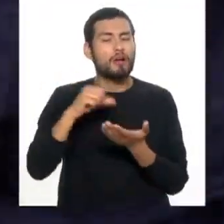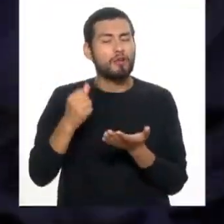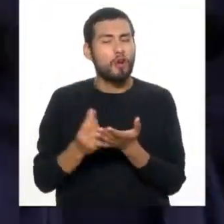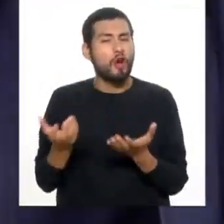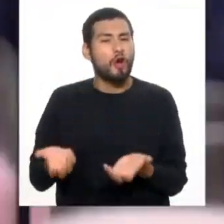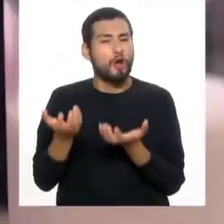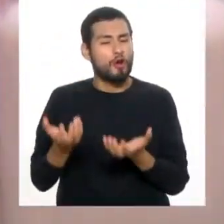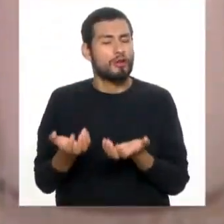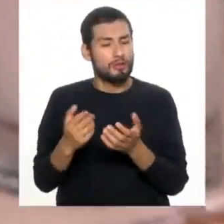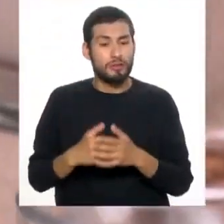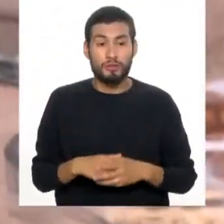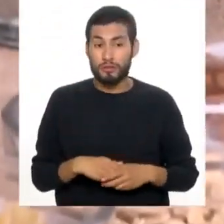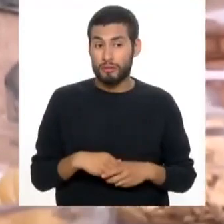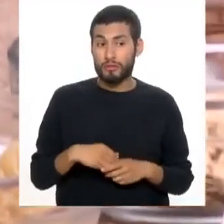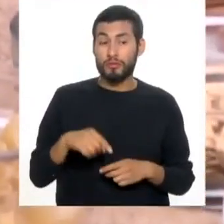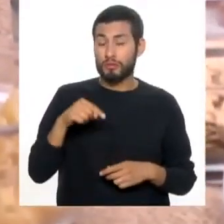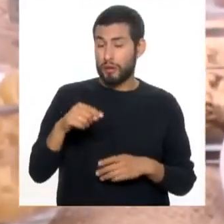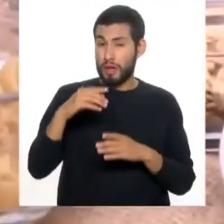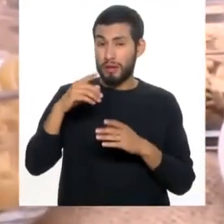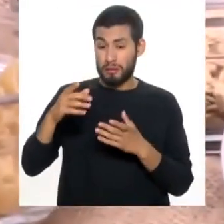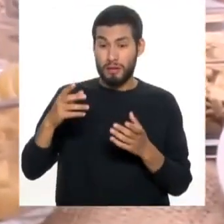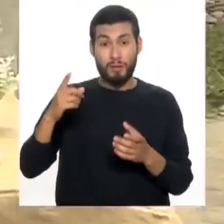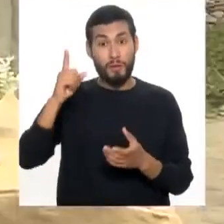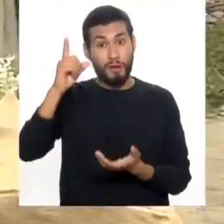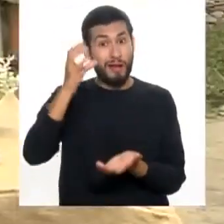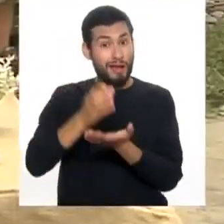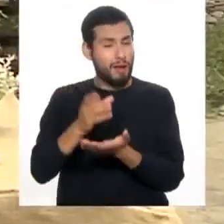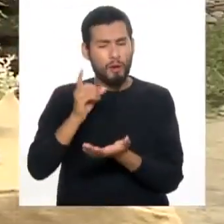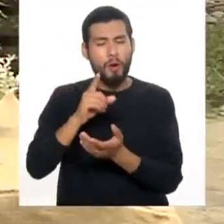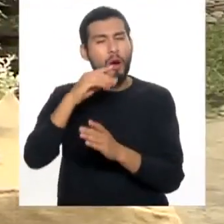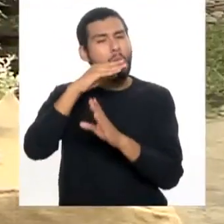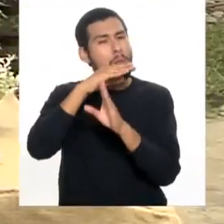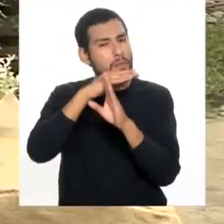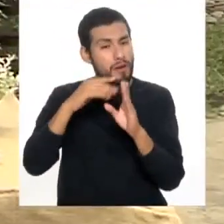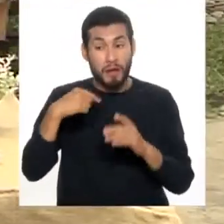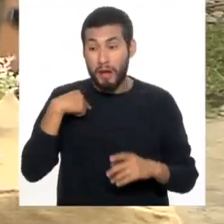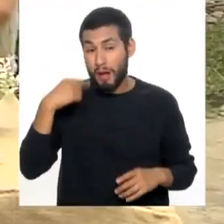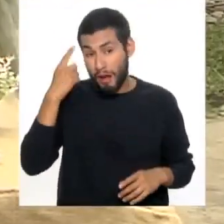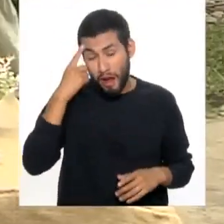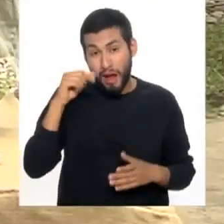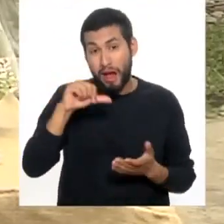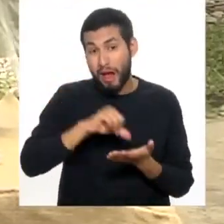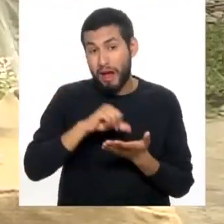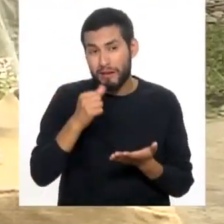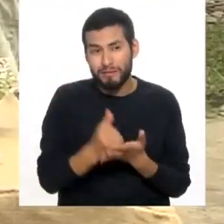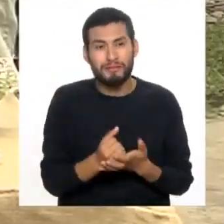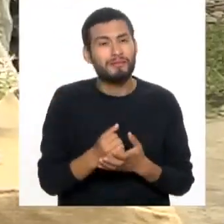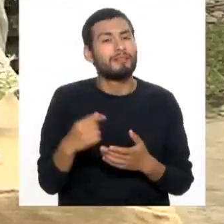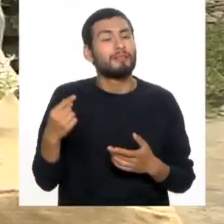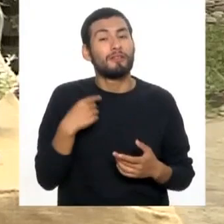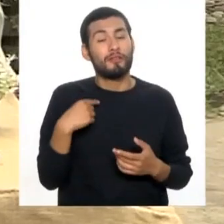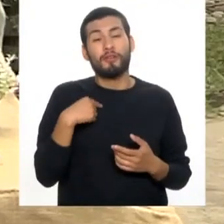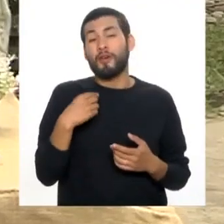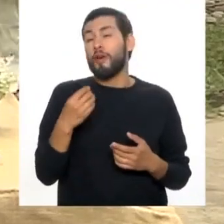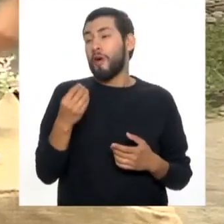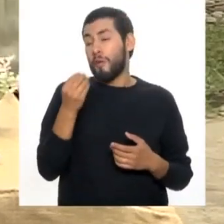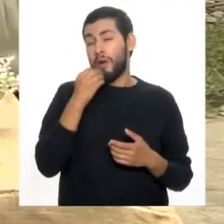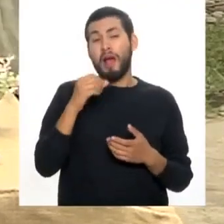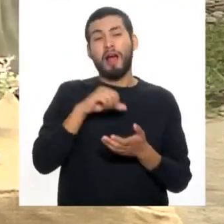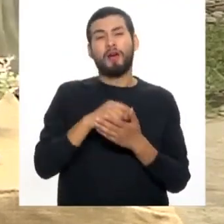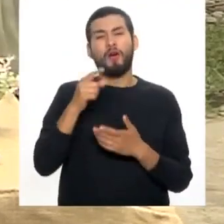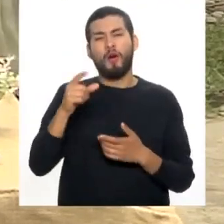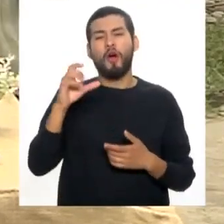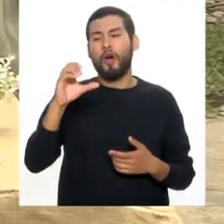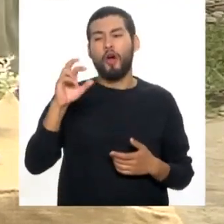Entonces, si tú comes una tacita, ya tienes dos porciones. Y eso es importante porque a veces uno mide el arroz. Ok, me voy a comer una taza de arroz, pero